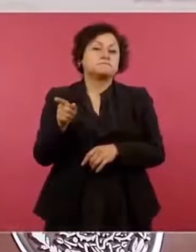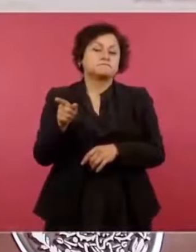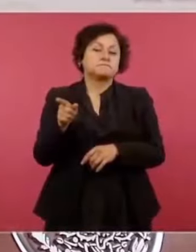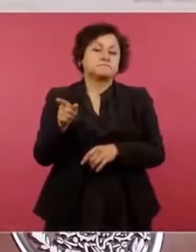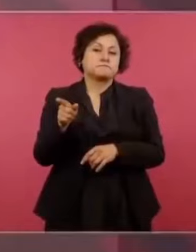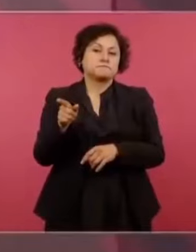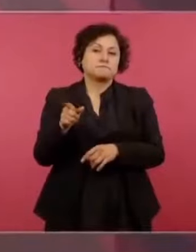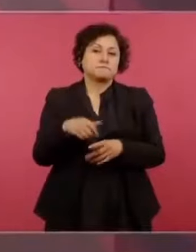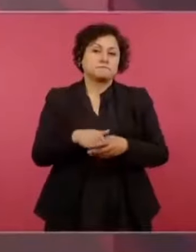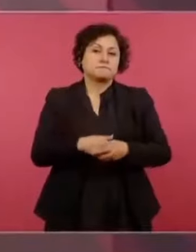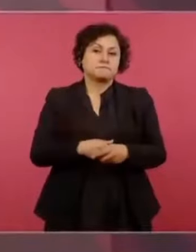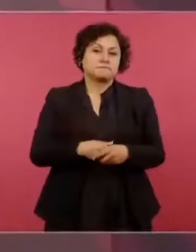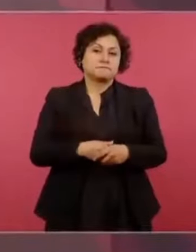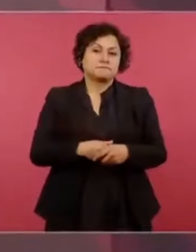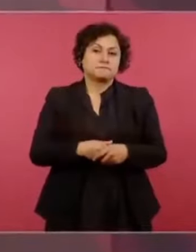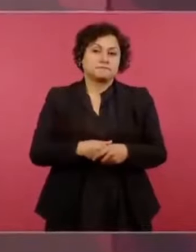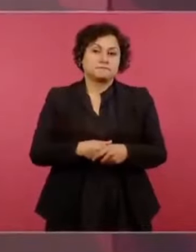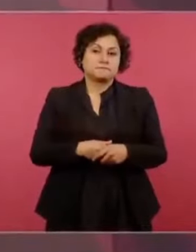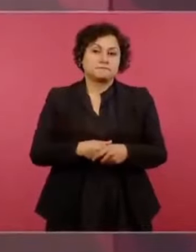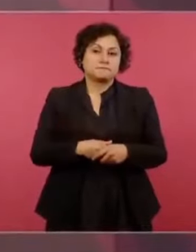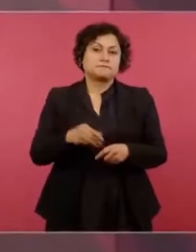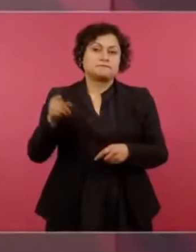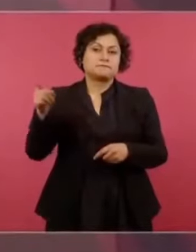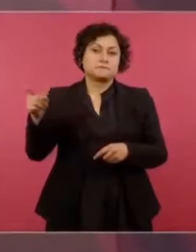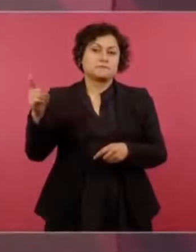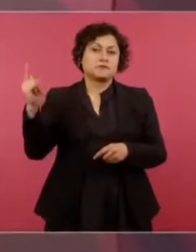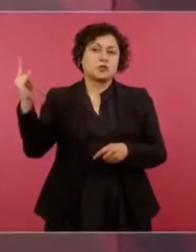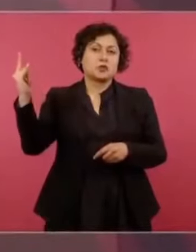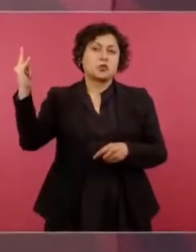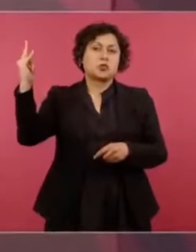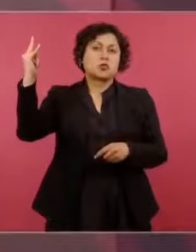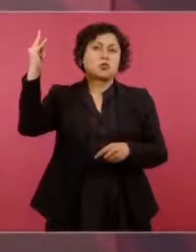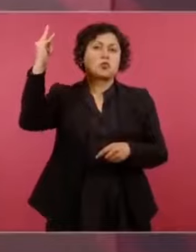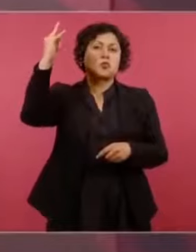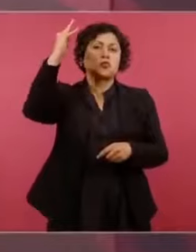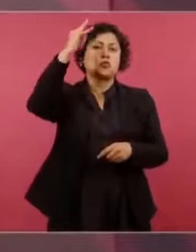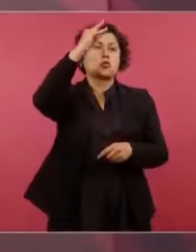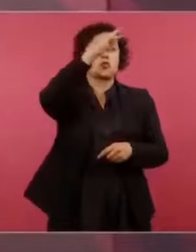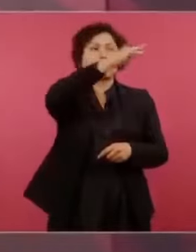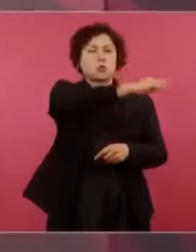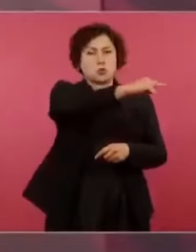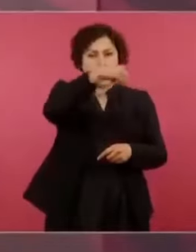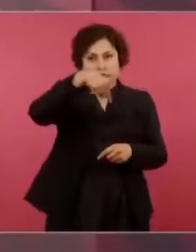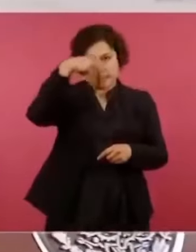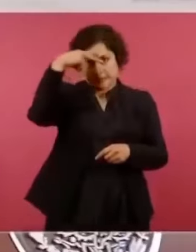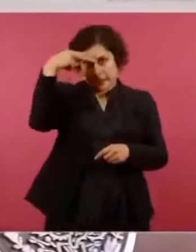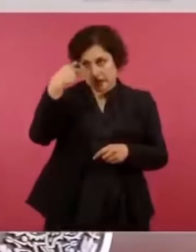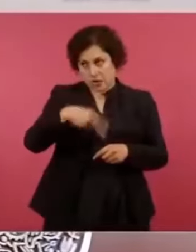el Espacio Aéreo Mexicano y me mandó, me dejó ahí un saludo.